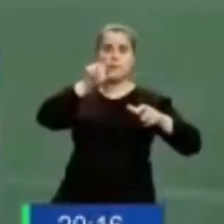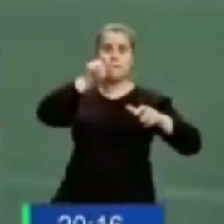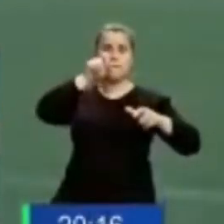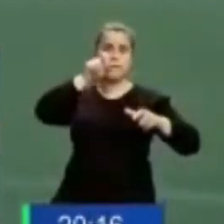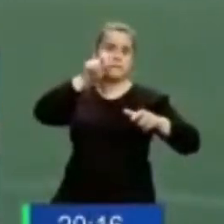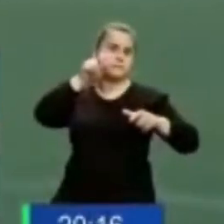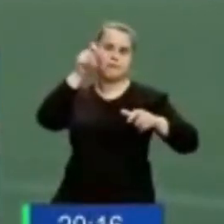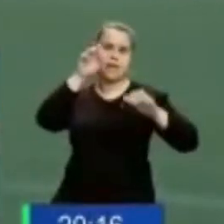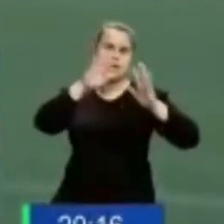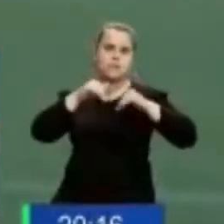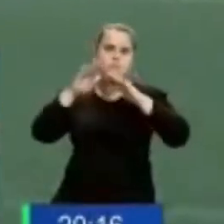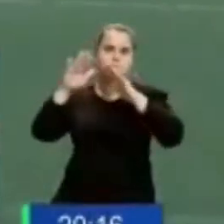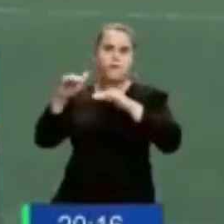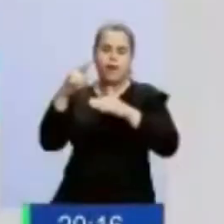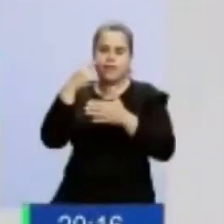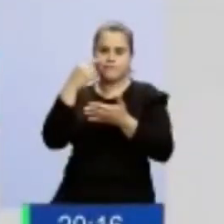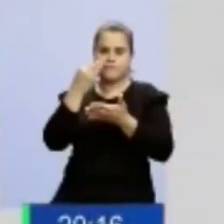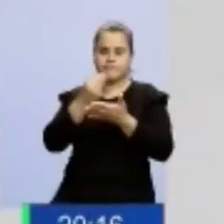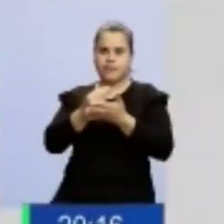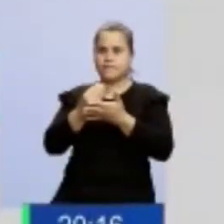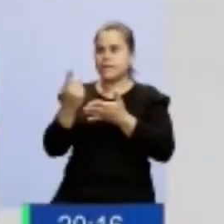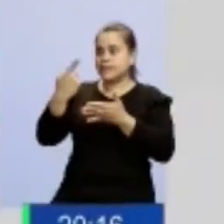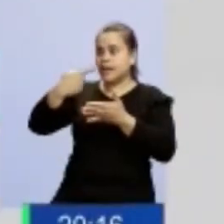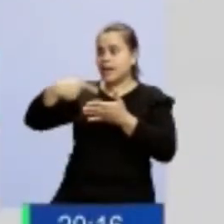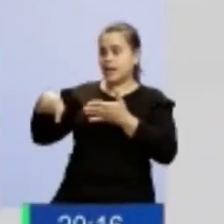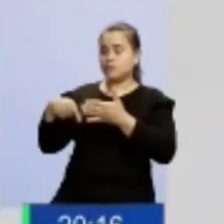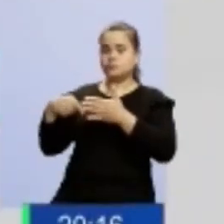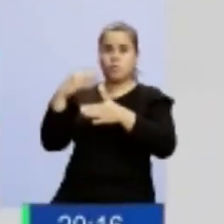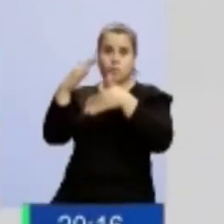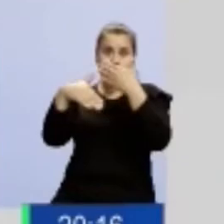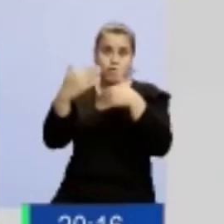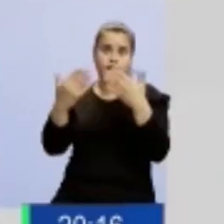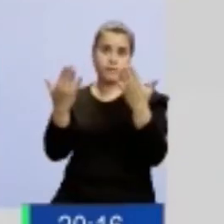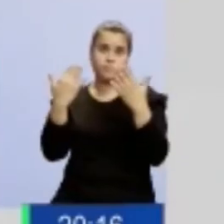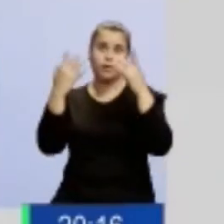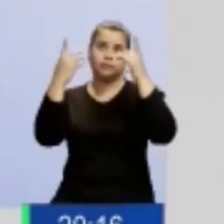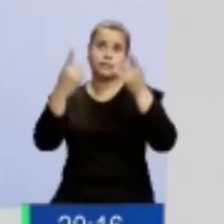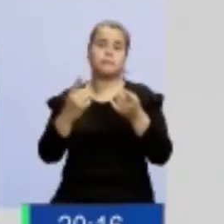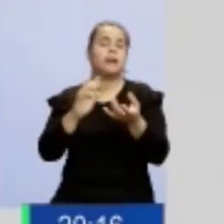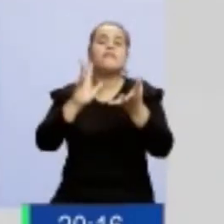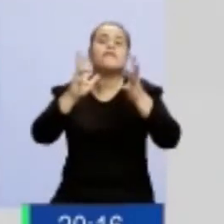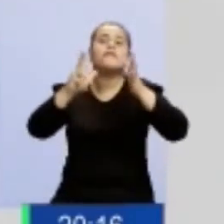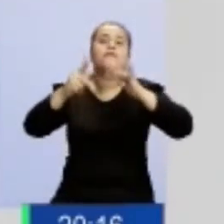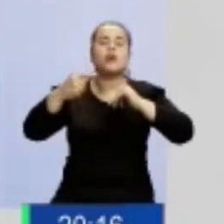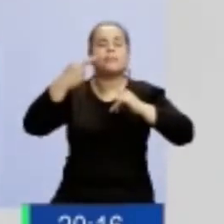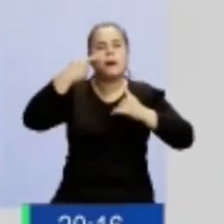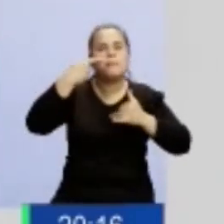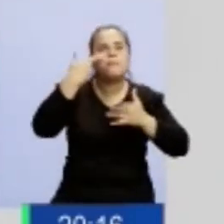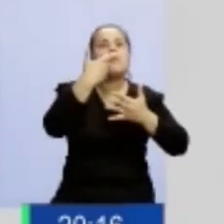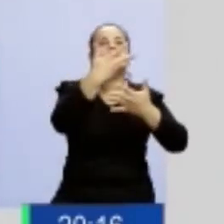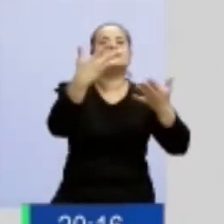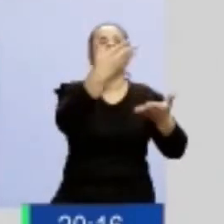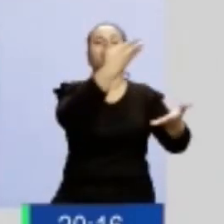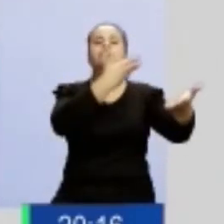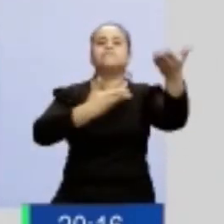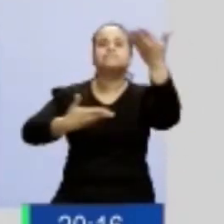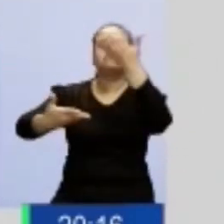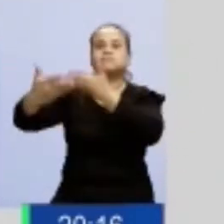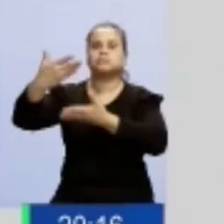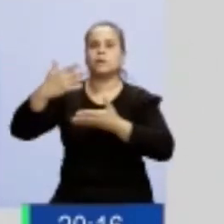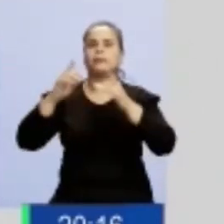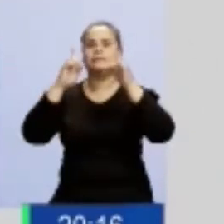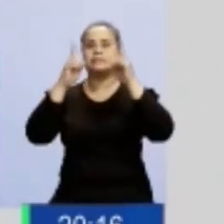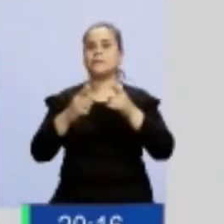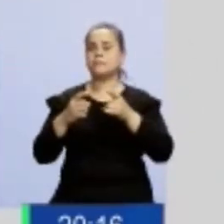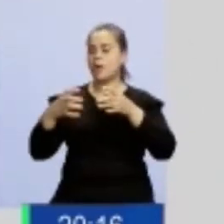lograr y me parece que eso es muy importante, además de también darle visibilidad a este deporte y a las jugadoras, que es tan